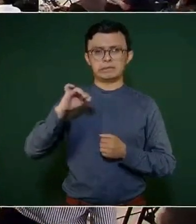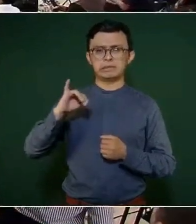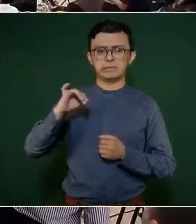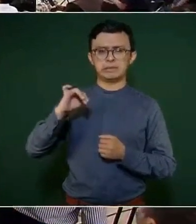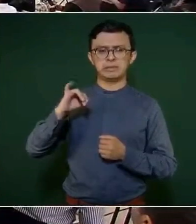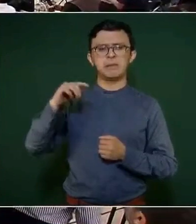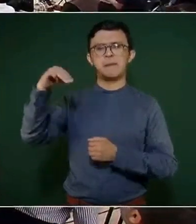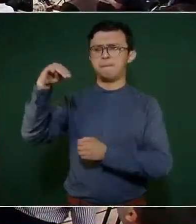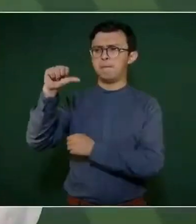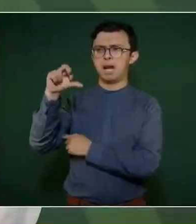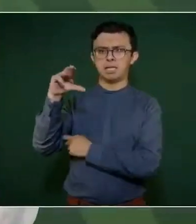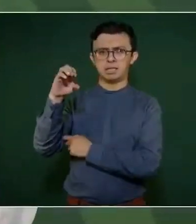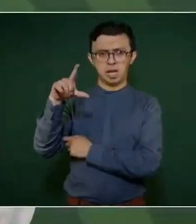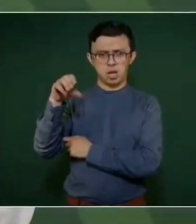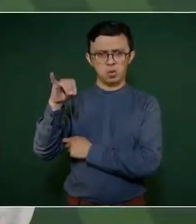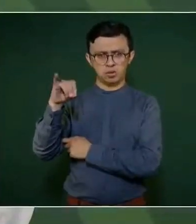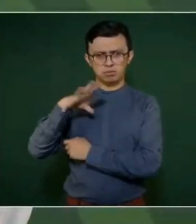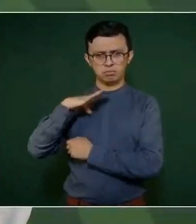¿y Marcelo sí va a estar?